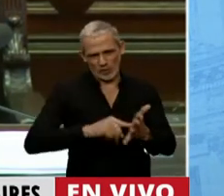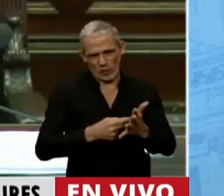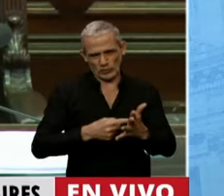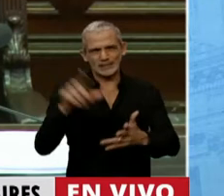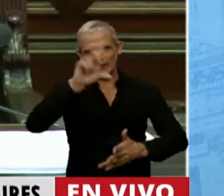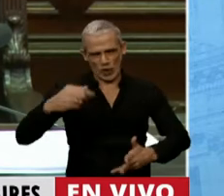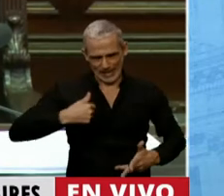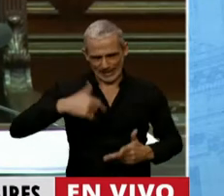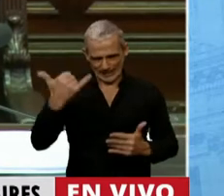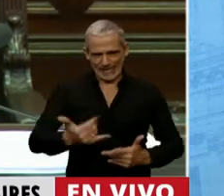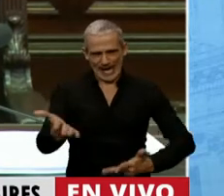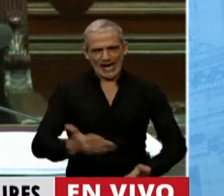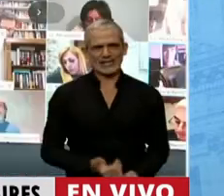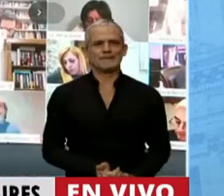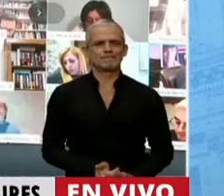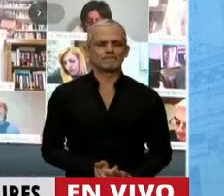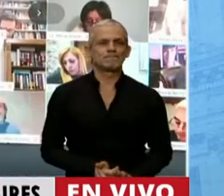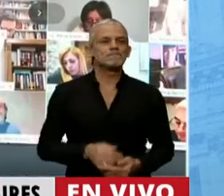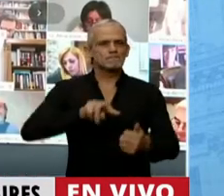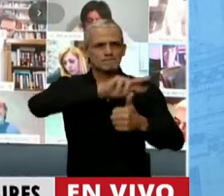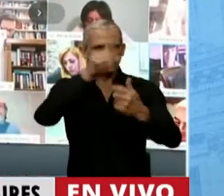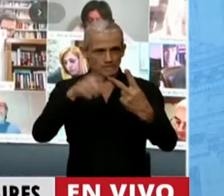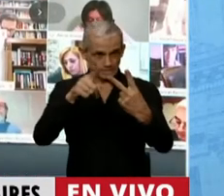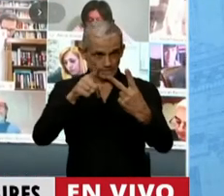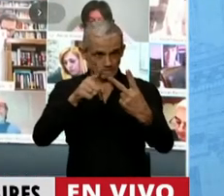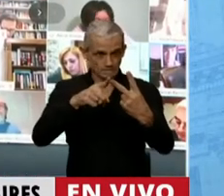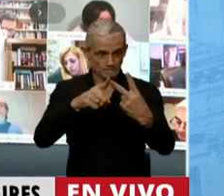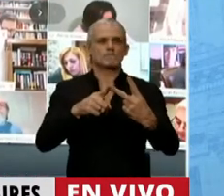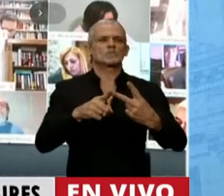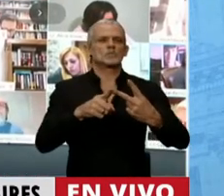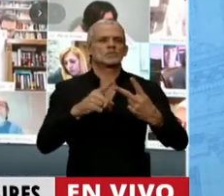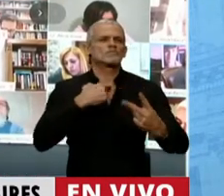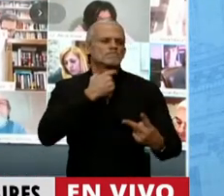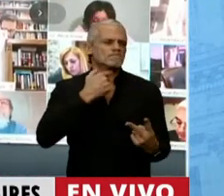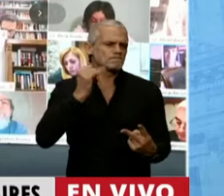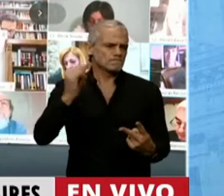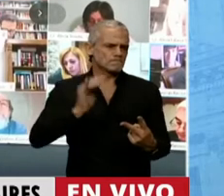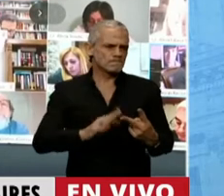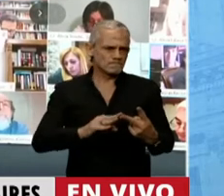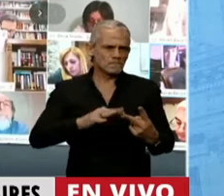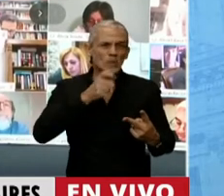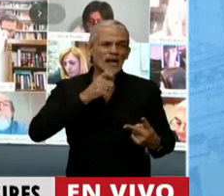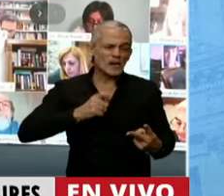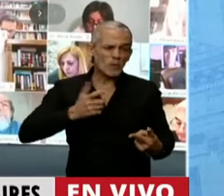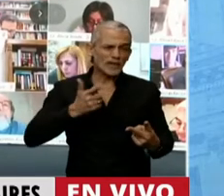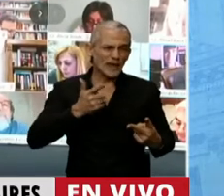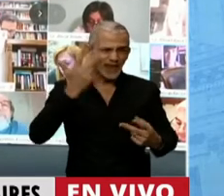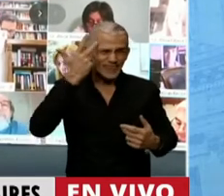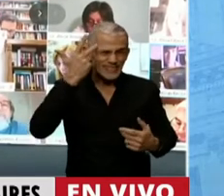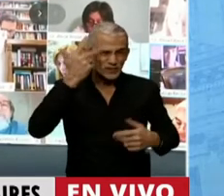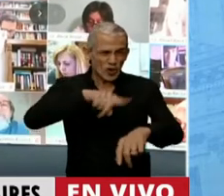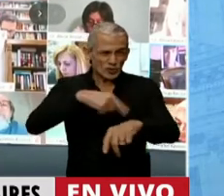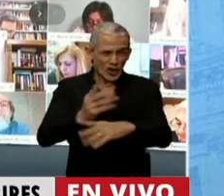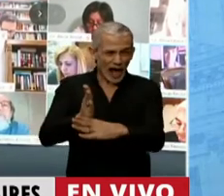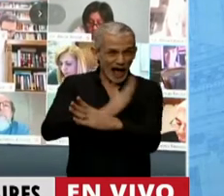y en todo el país. En segundo lugar, quiero decir que las respuestas que llegaron 18 horas